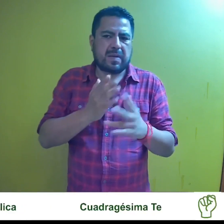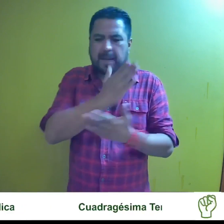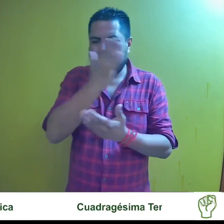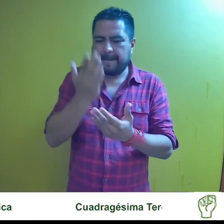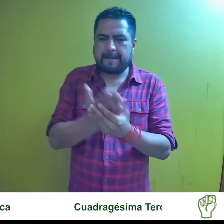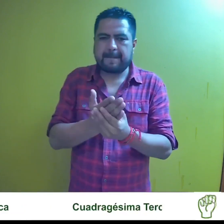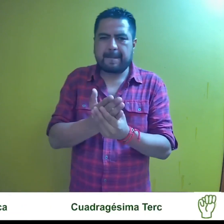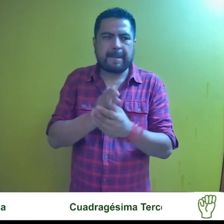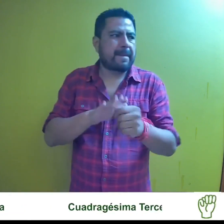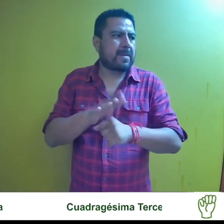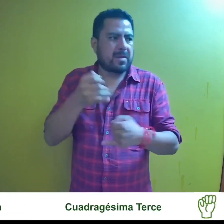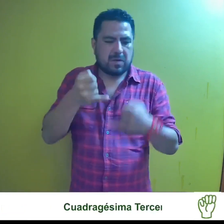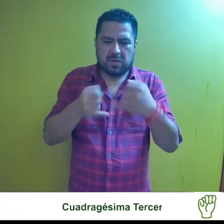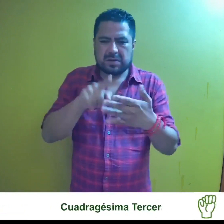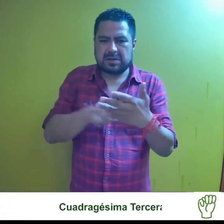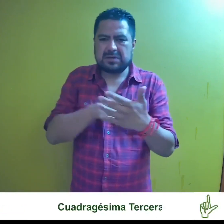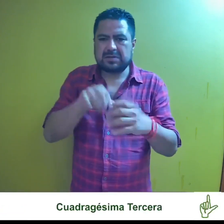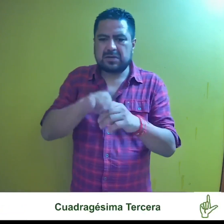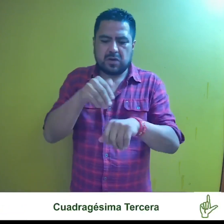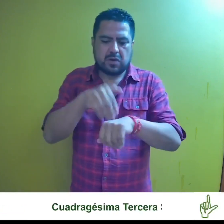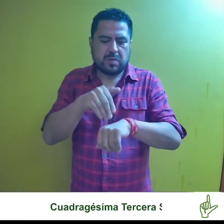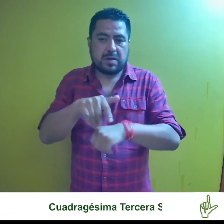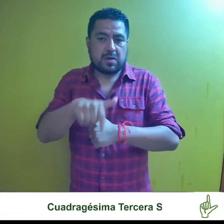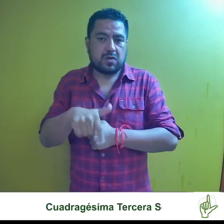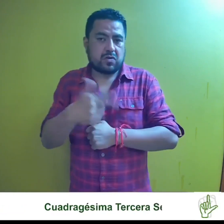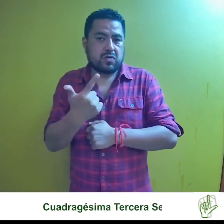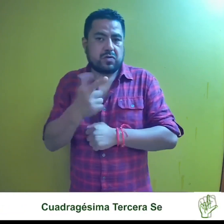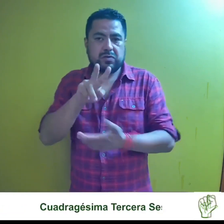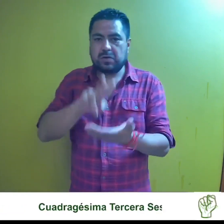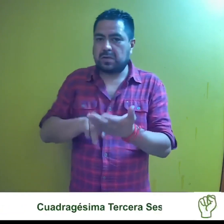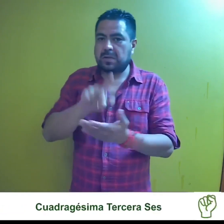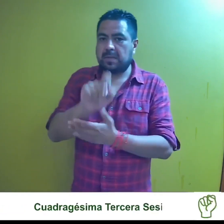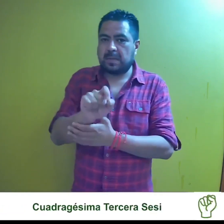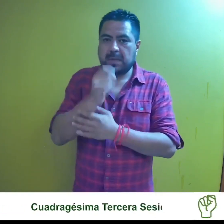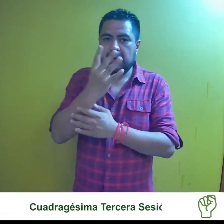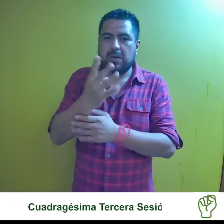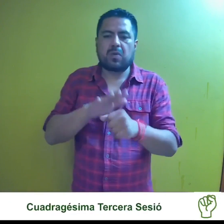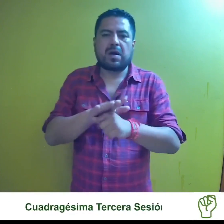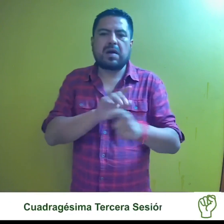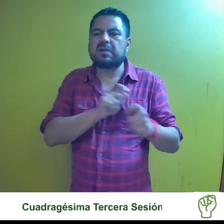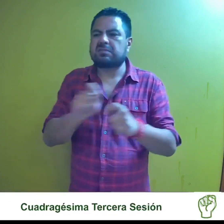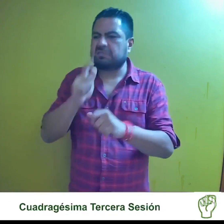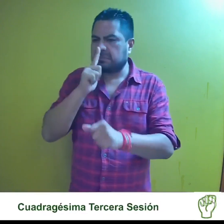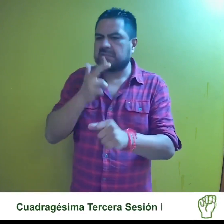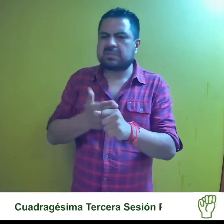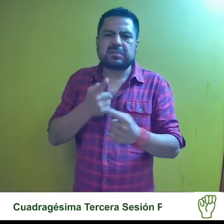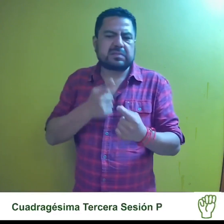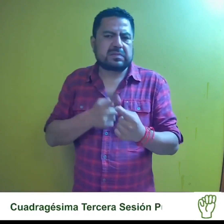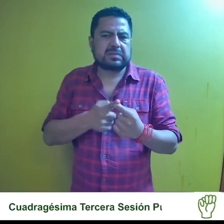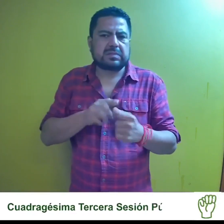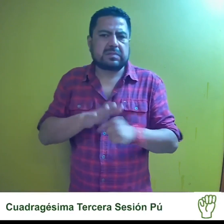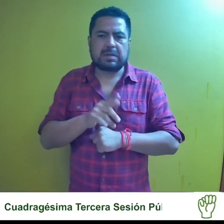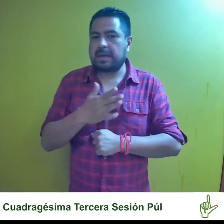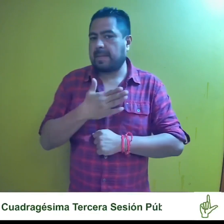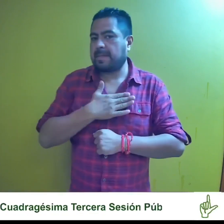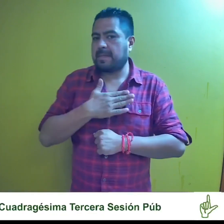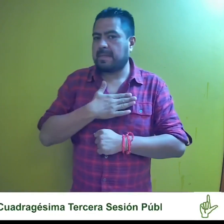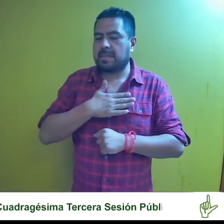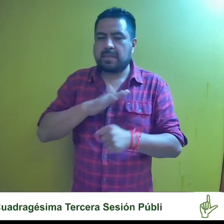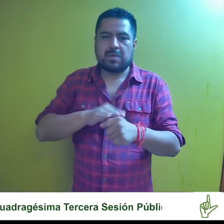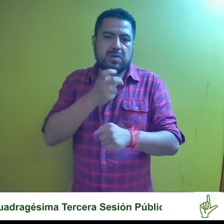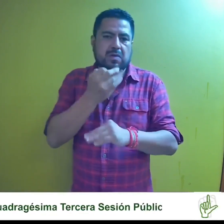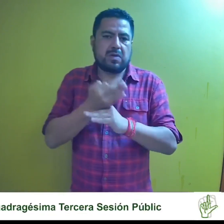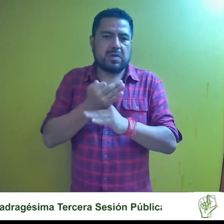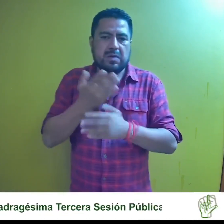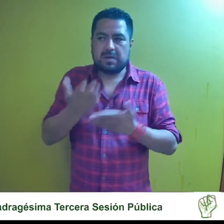expediente del juicio electoral ciudadano número doce del dos mil veinticuatro que fue turnado a la ponencia a mi cargo. Por lo tanto,